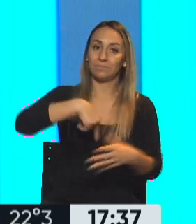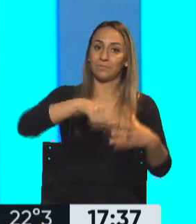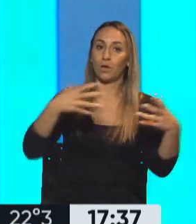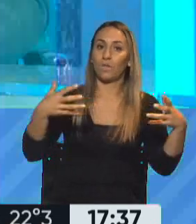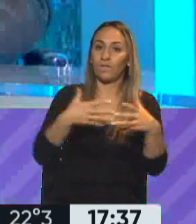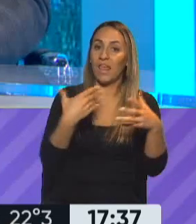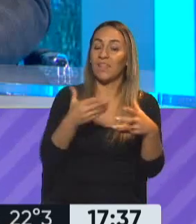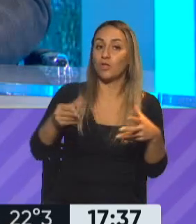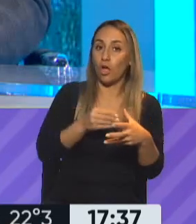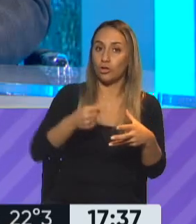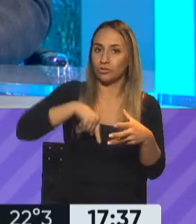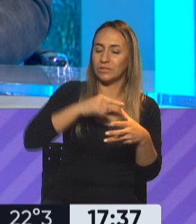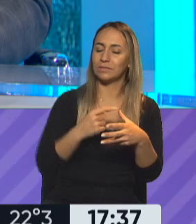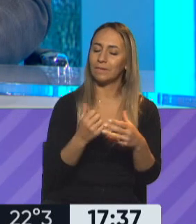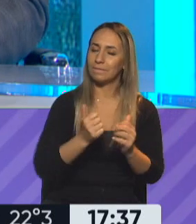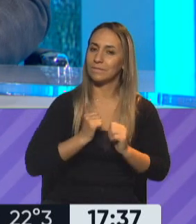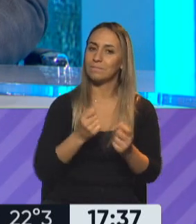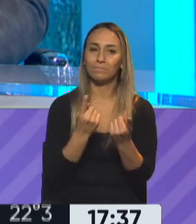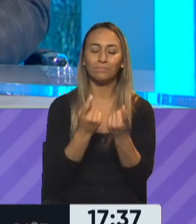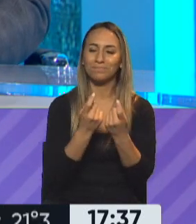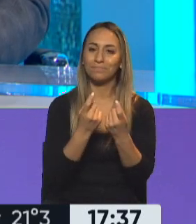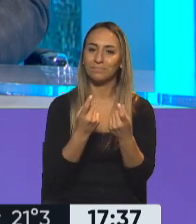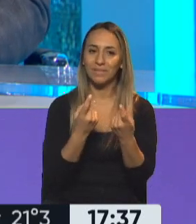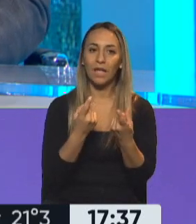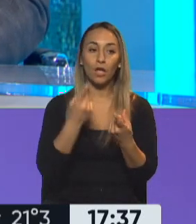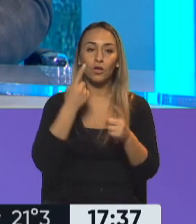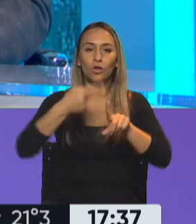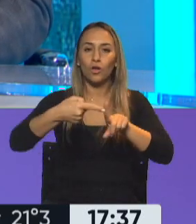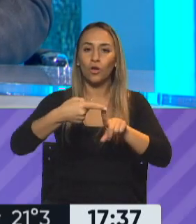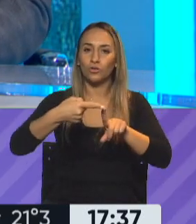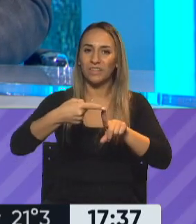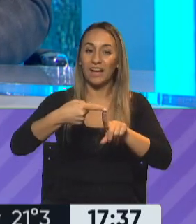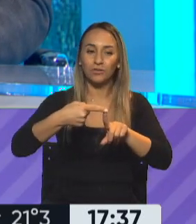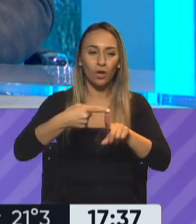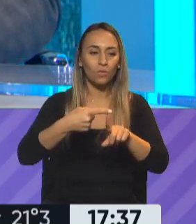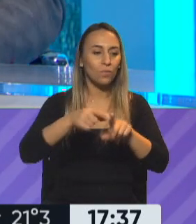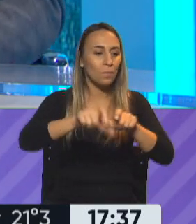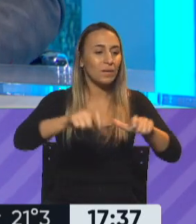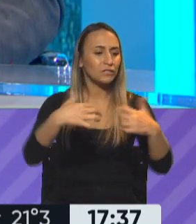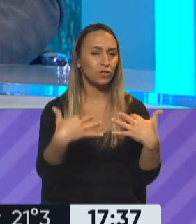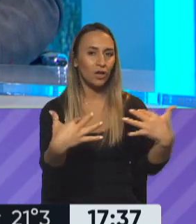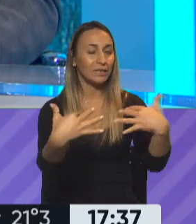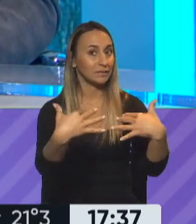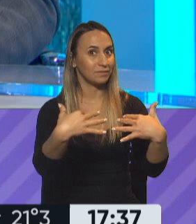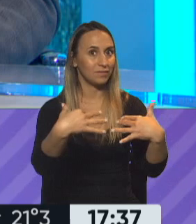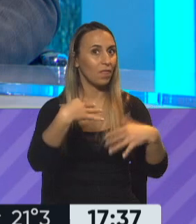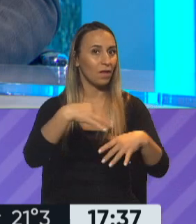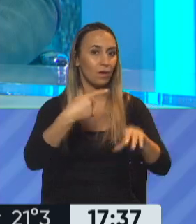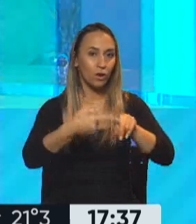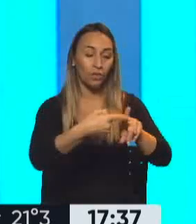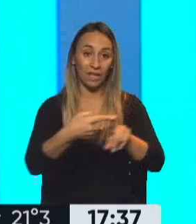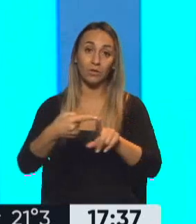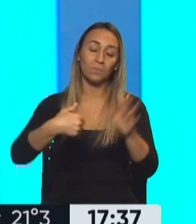a hacer el Frente de Todos es empezar a caminar un poco más el territorio, un contacto más directo con las personas, en este caso con las organizaciones